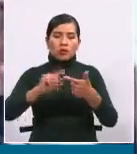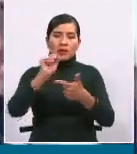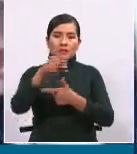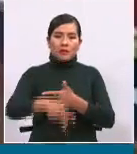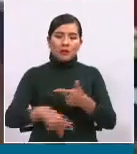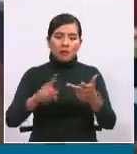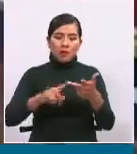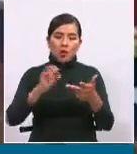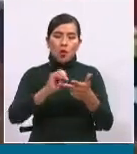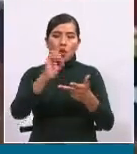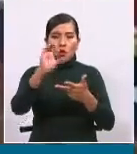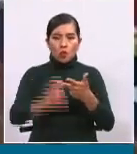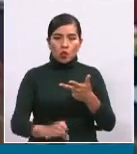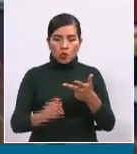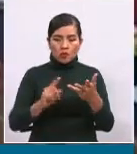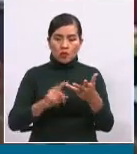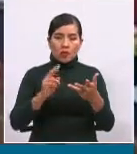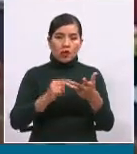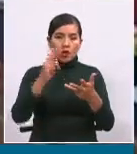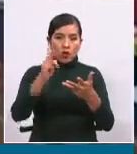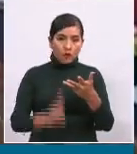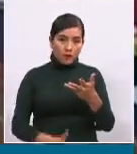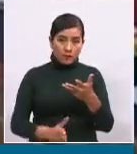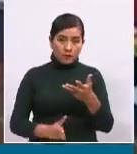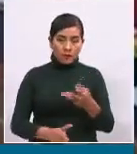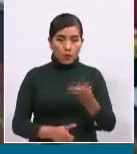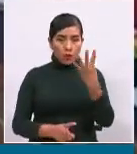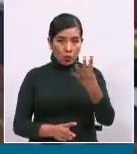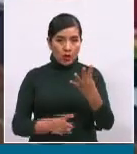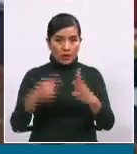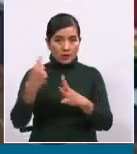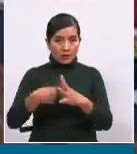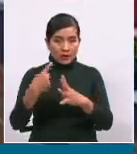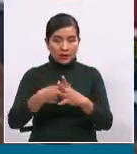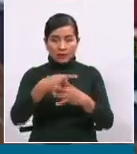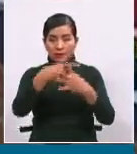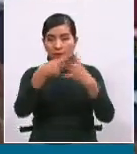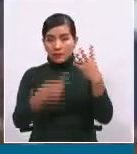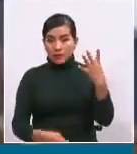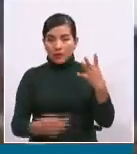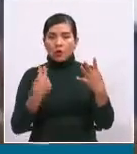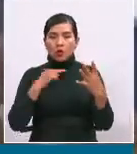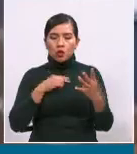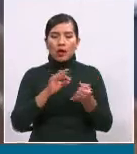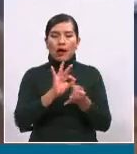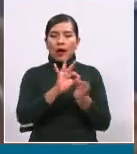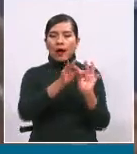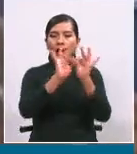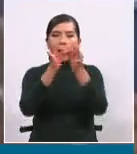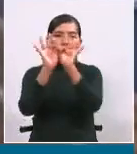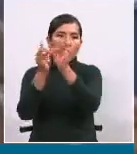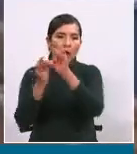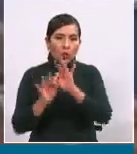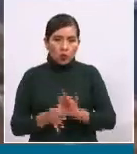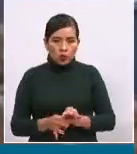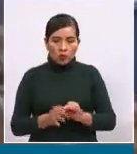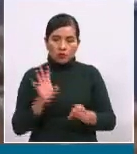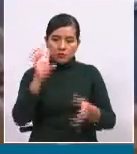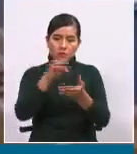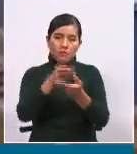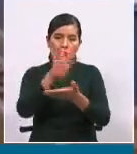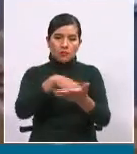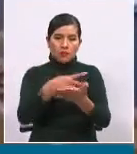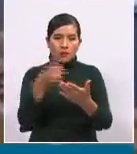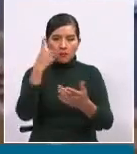octubre y noviembre, vamos a volver a hacer reajustes dentro del calendario escolar